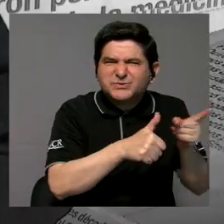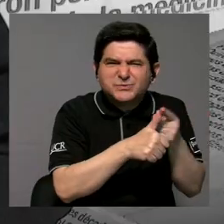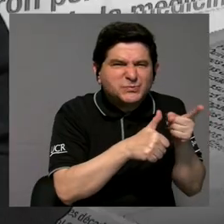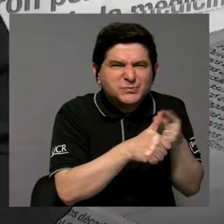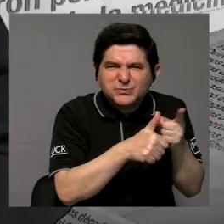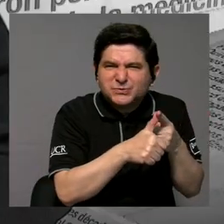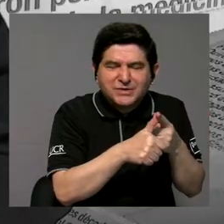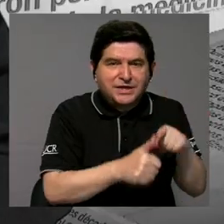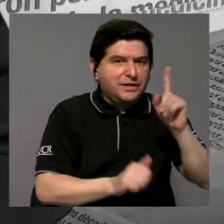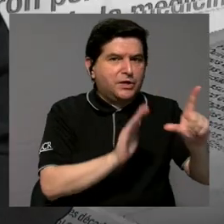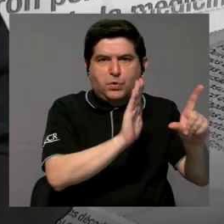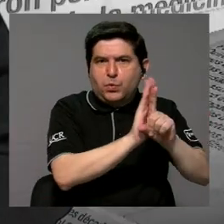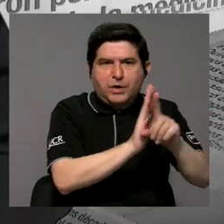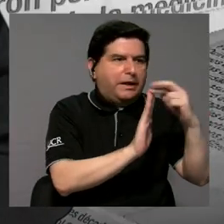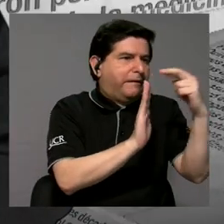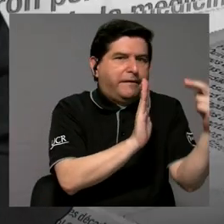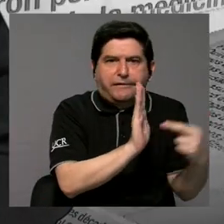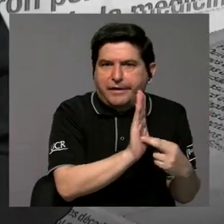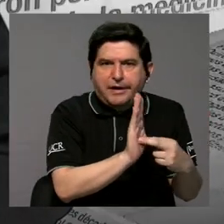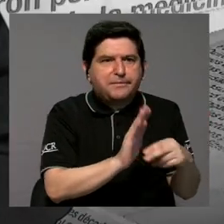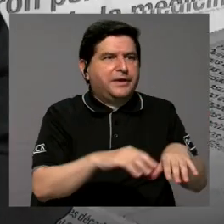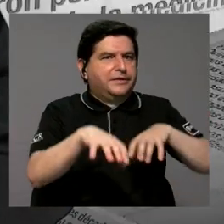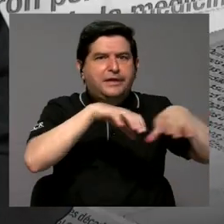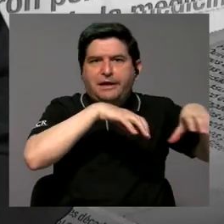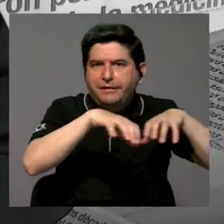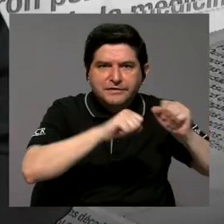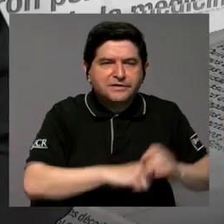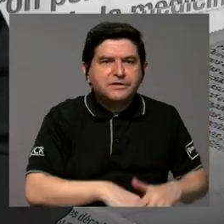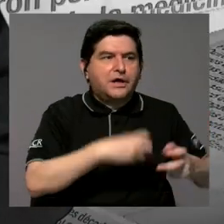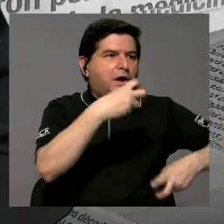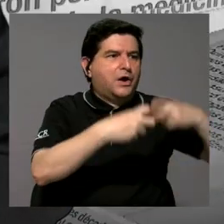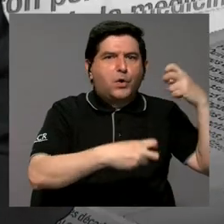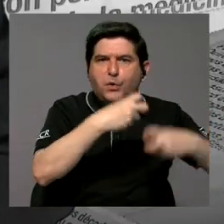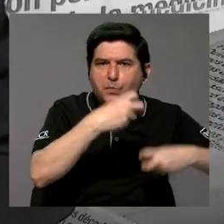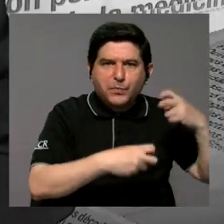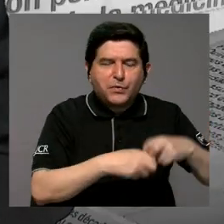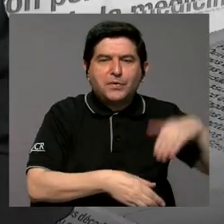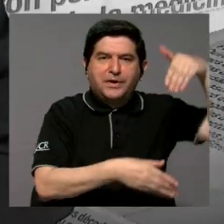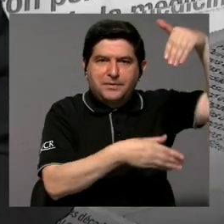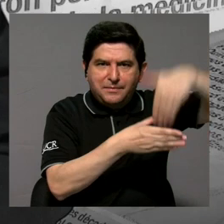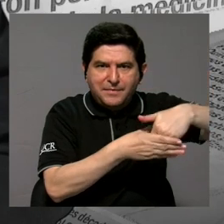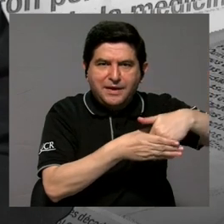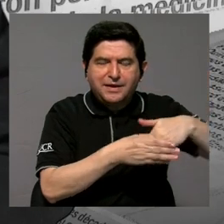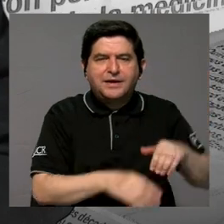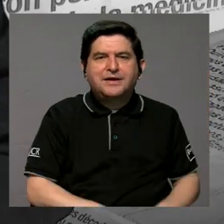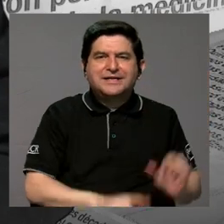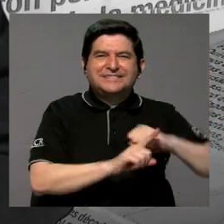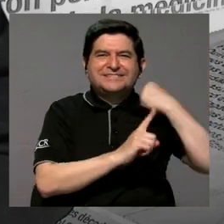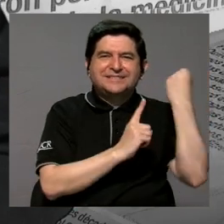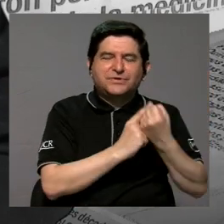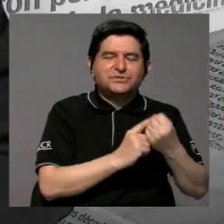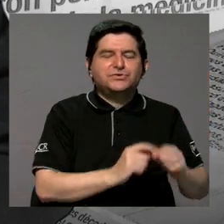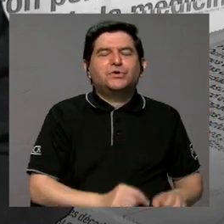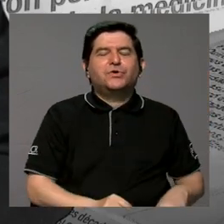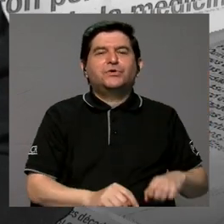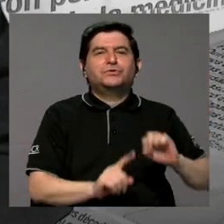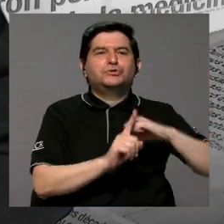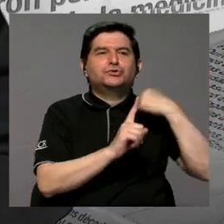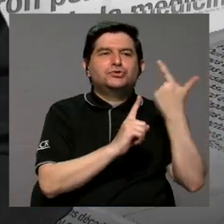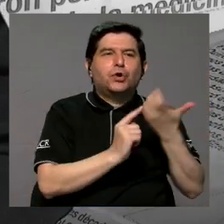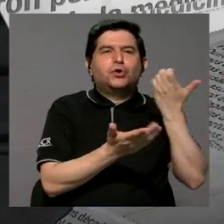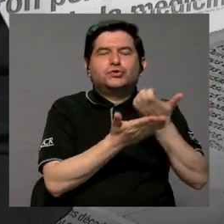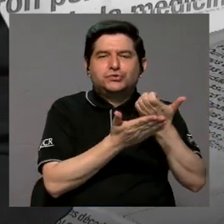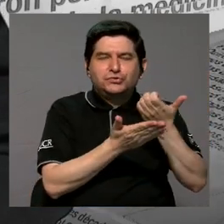con cualquier ley, cualquier reglamento, cualquier actividad, cualquier problema en que haya por medio un conflicto socio, jurídico.